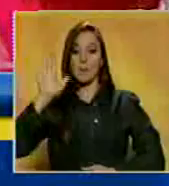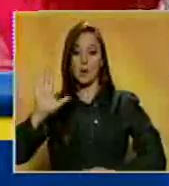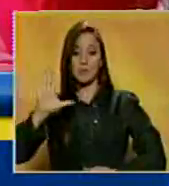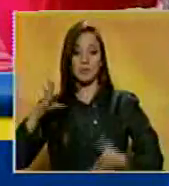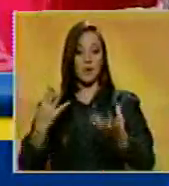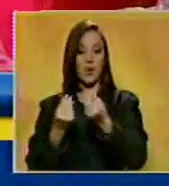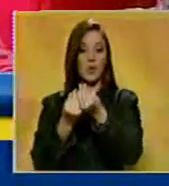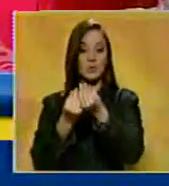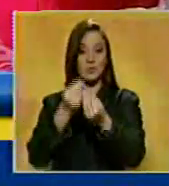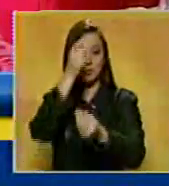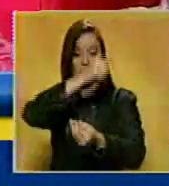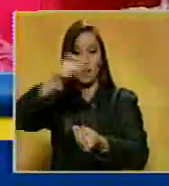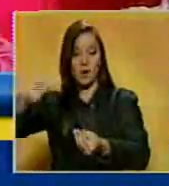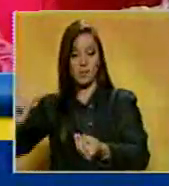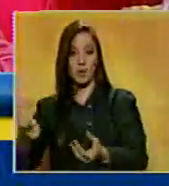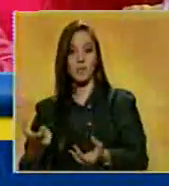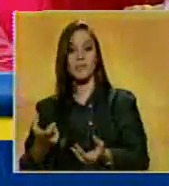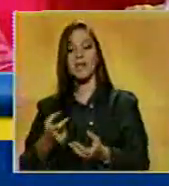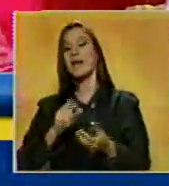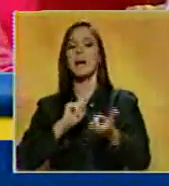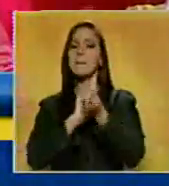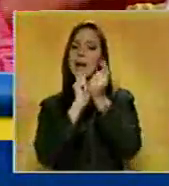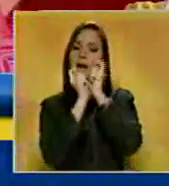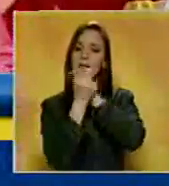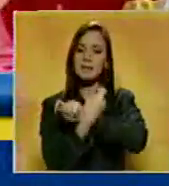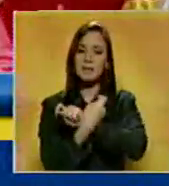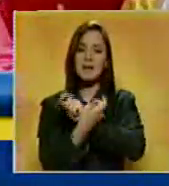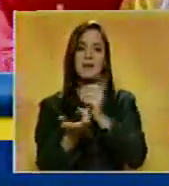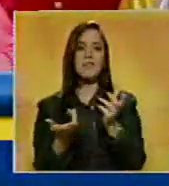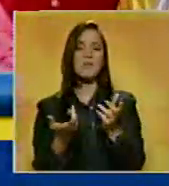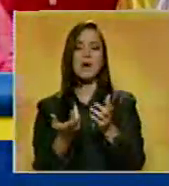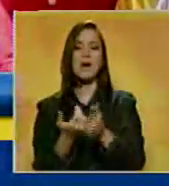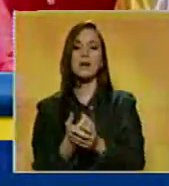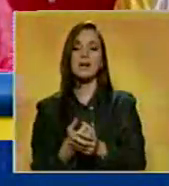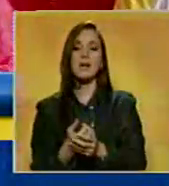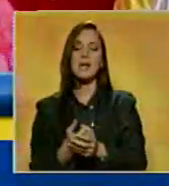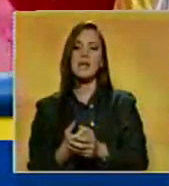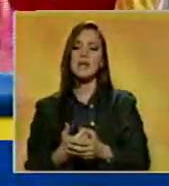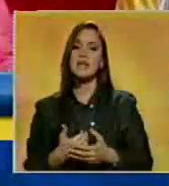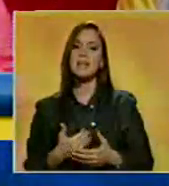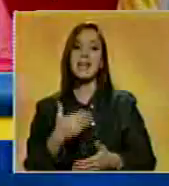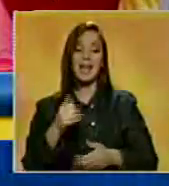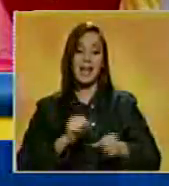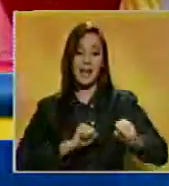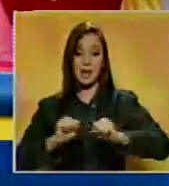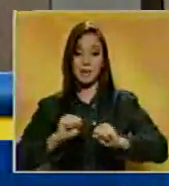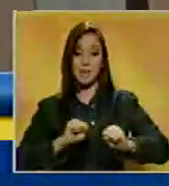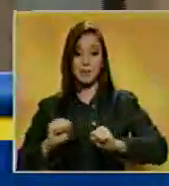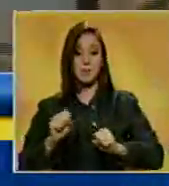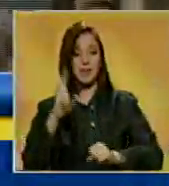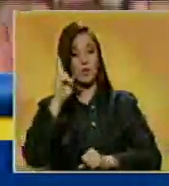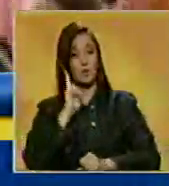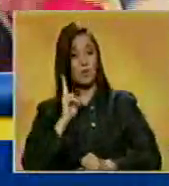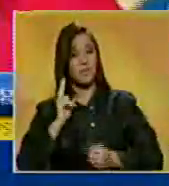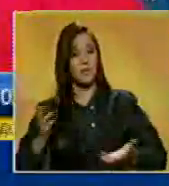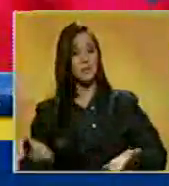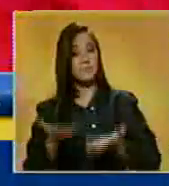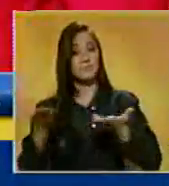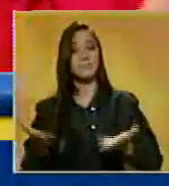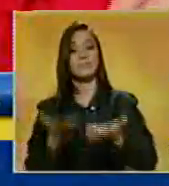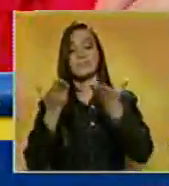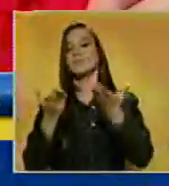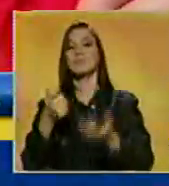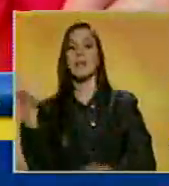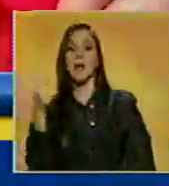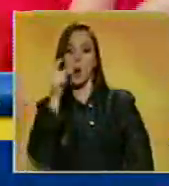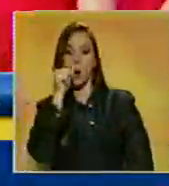es con el proceso de construcción y transformación que viene empujando el movimiento bolivariano. El vicepresidente del Partido